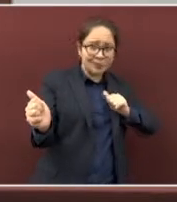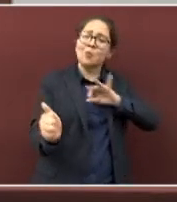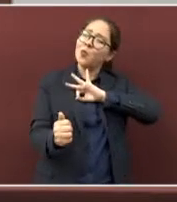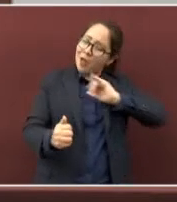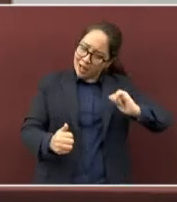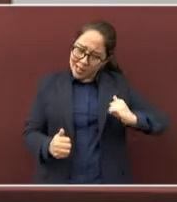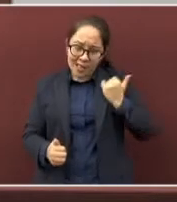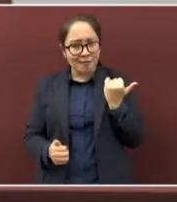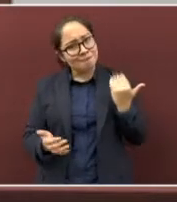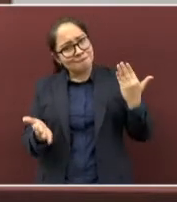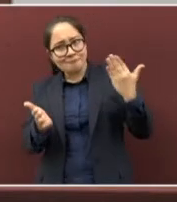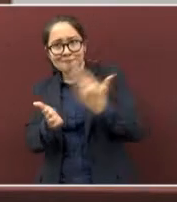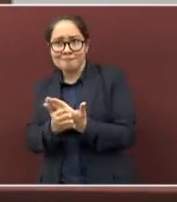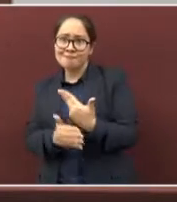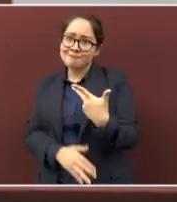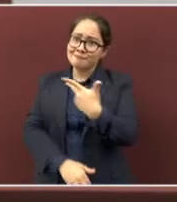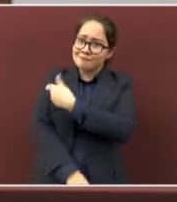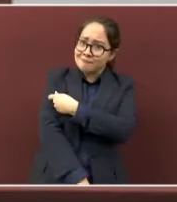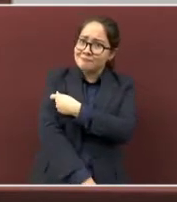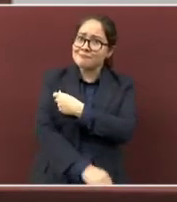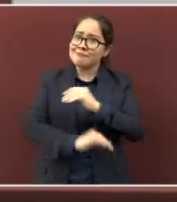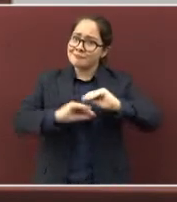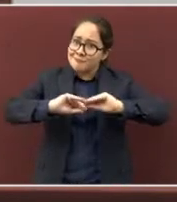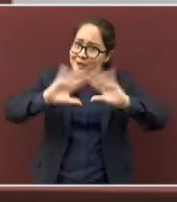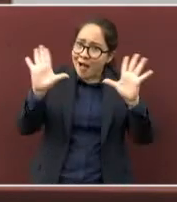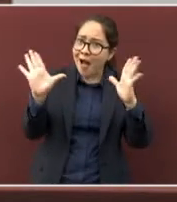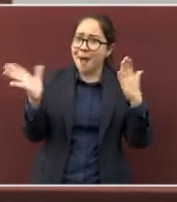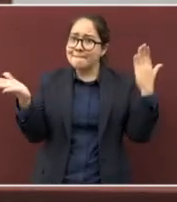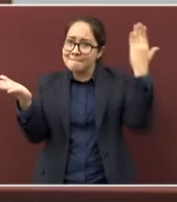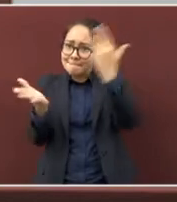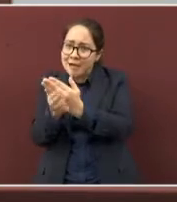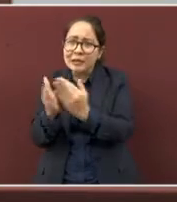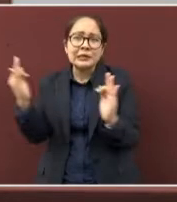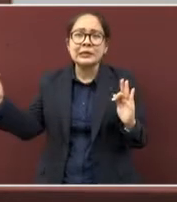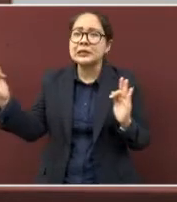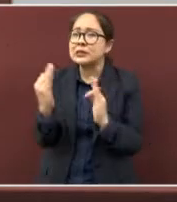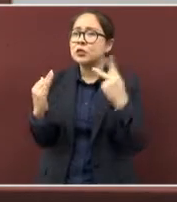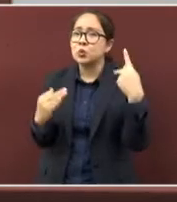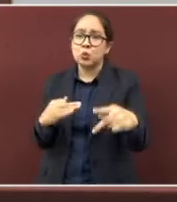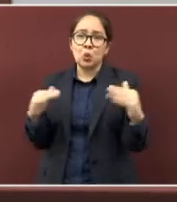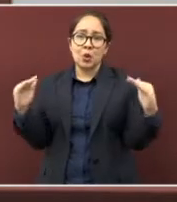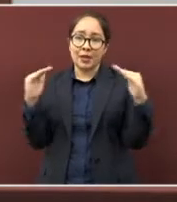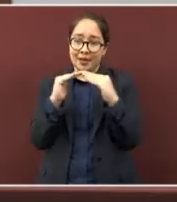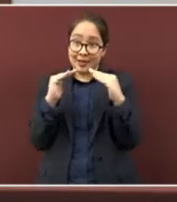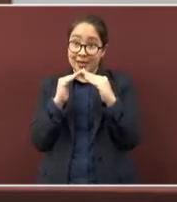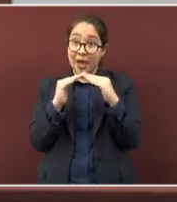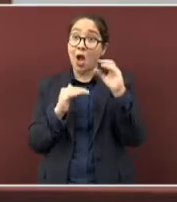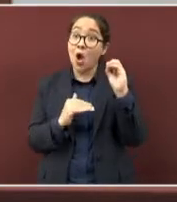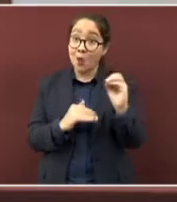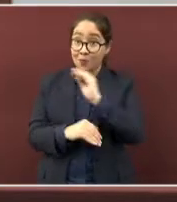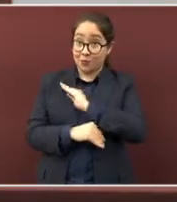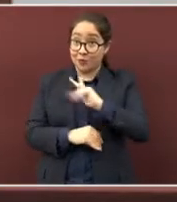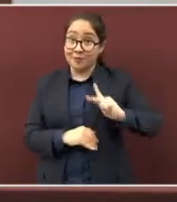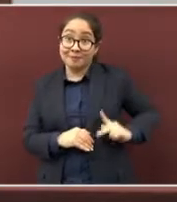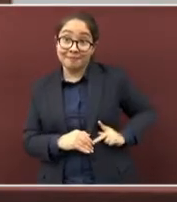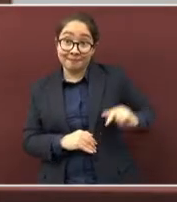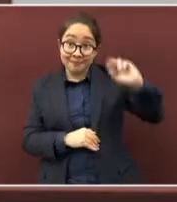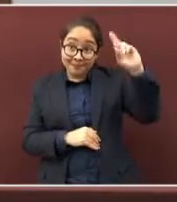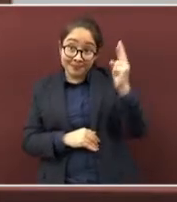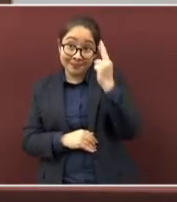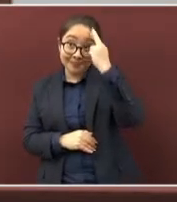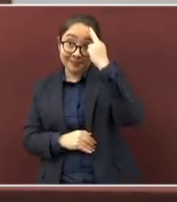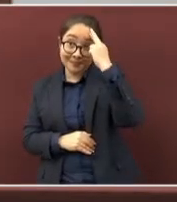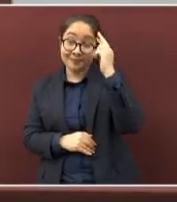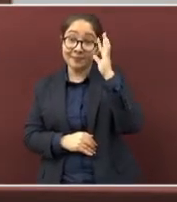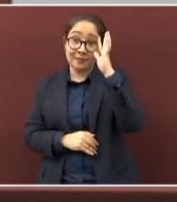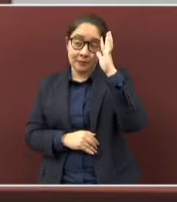vacunado contra COVID-19, vayan al módulo que les quede más cerca a su casa o municipio. Recuerden